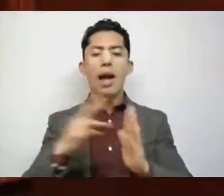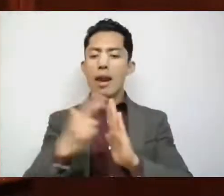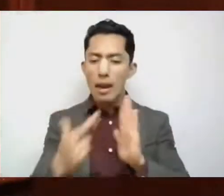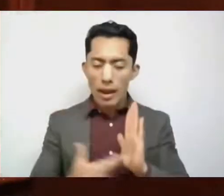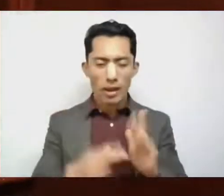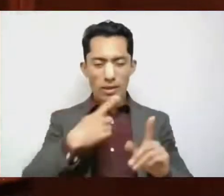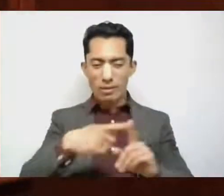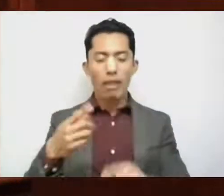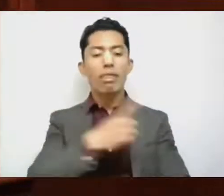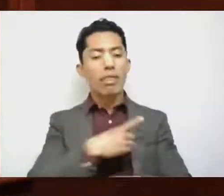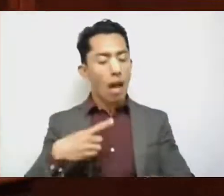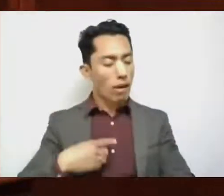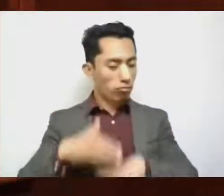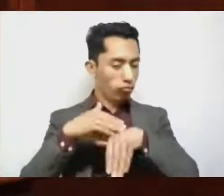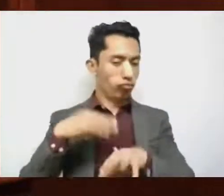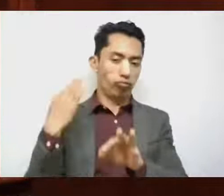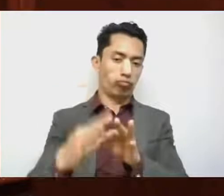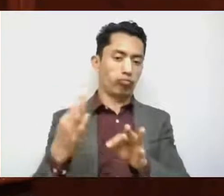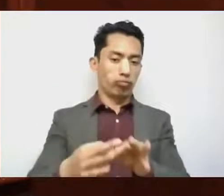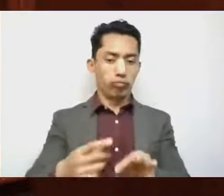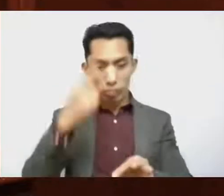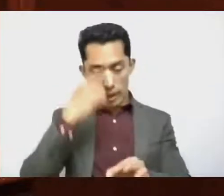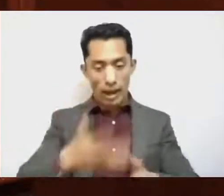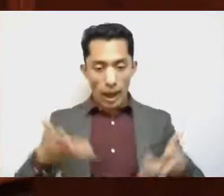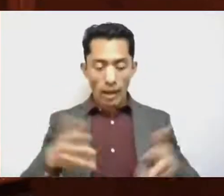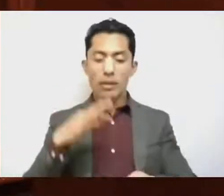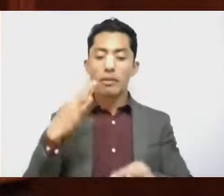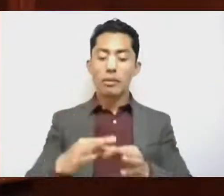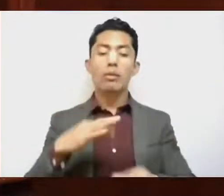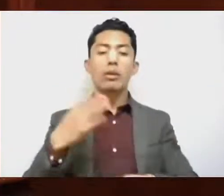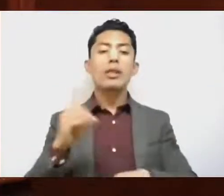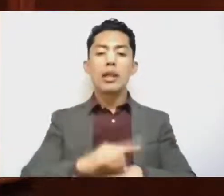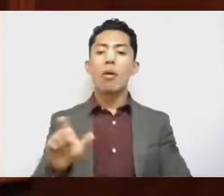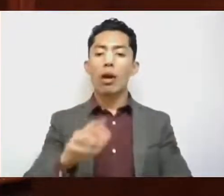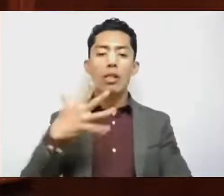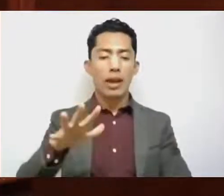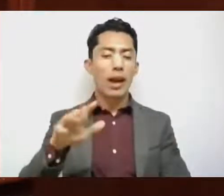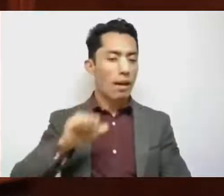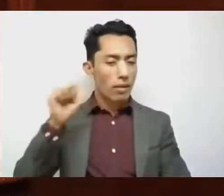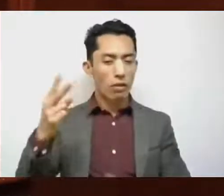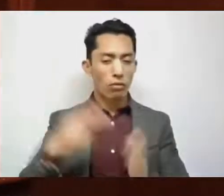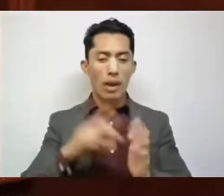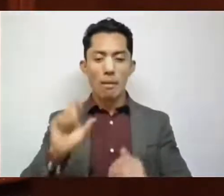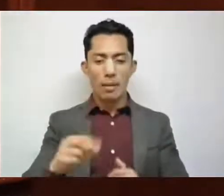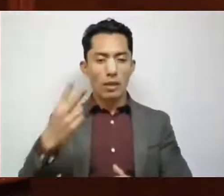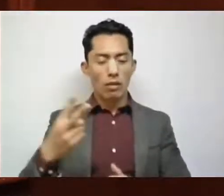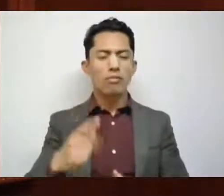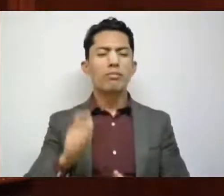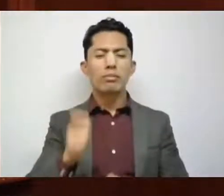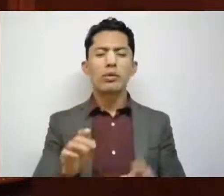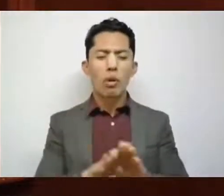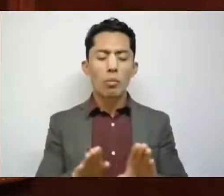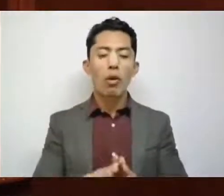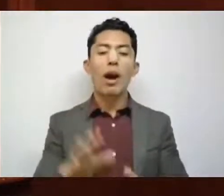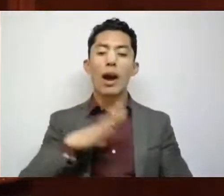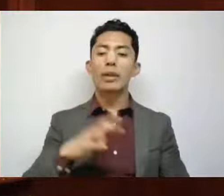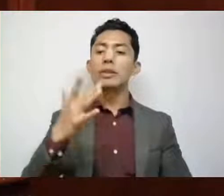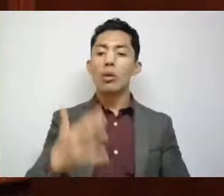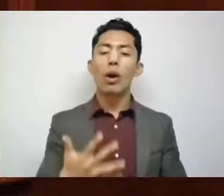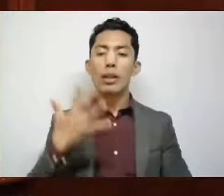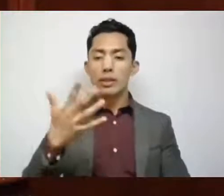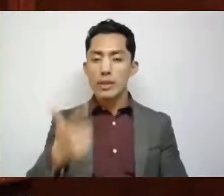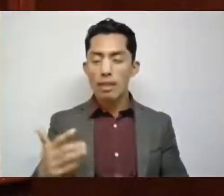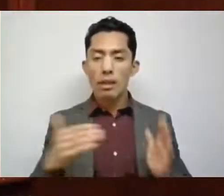para su realización el próximo 10 de abril del presente año, con la instalación de 57 mil